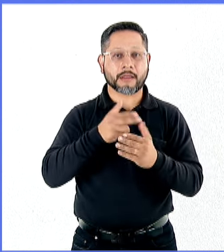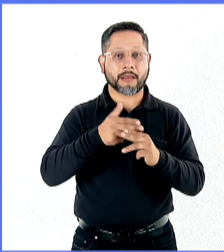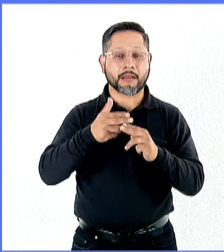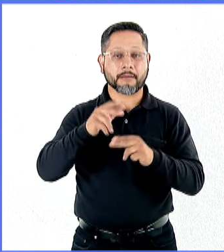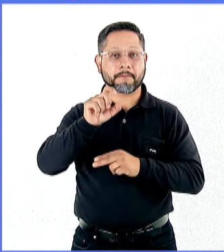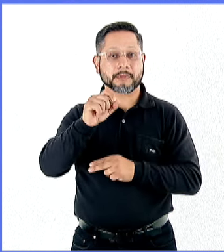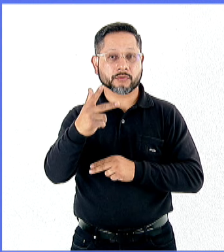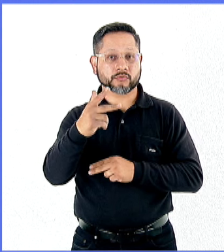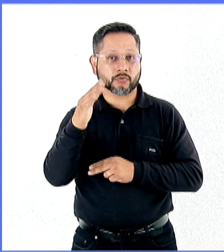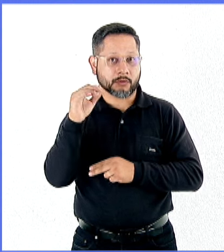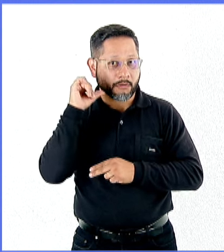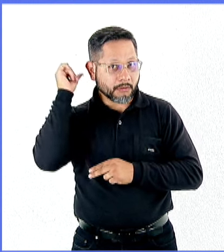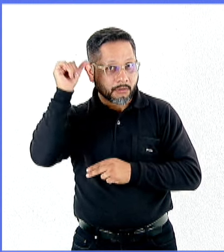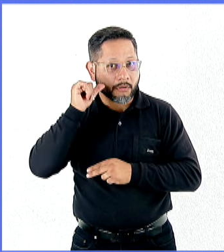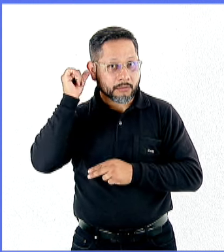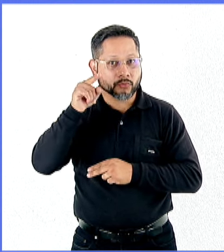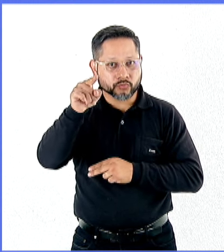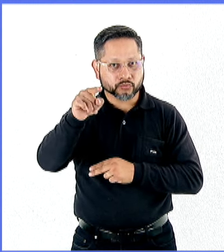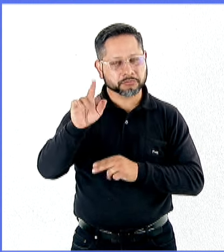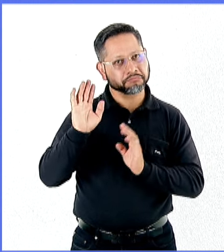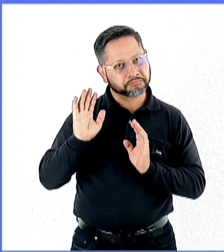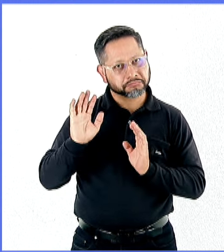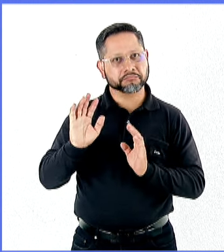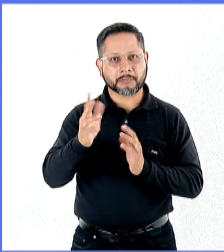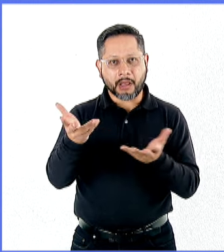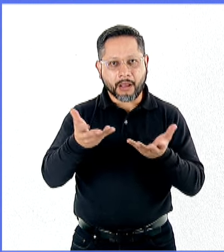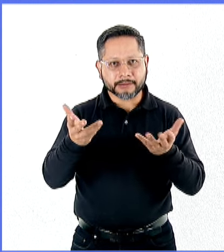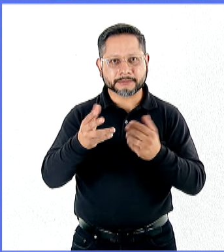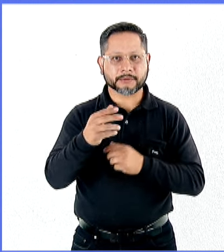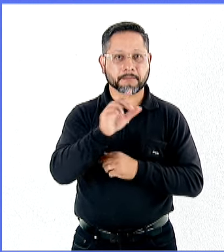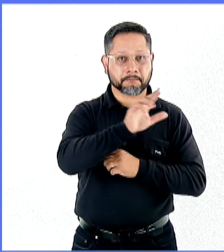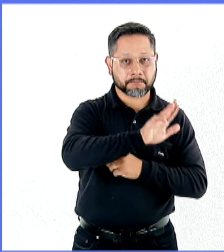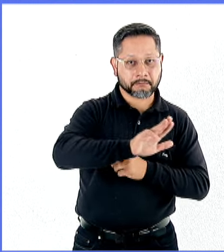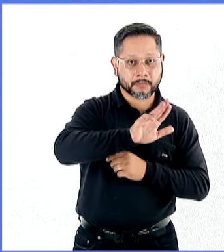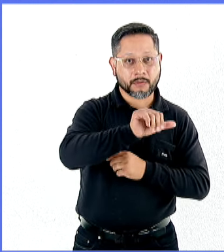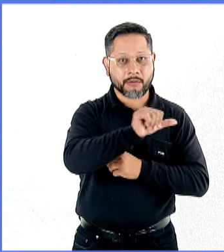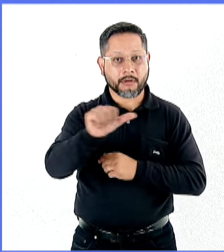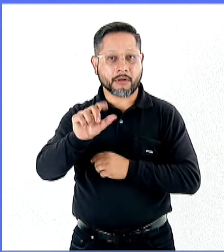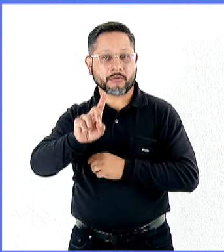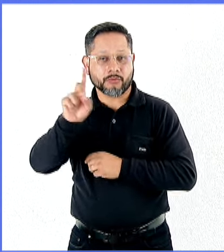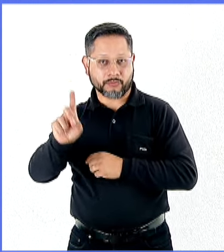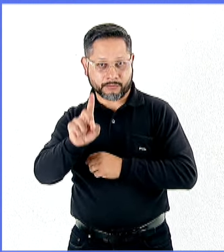es que es un buen momento para planear tu visita. El Eco está abierto de miércoles a domingo.